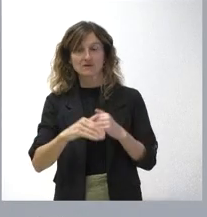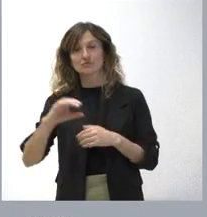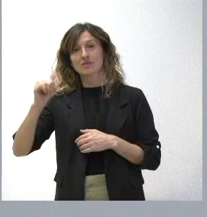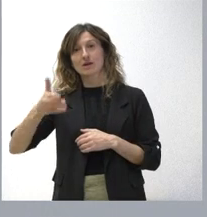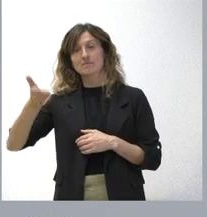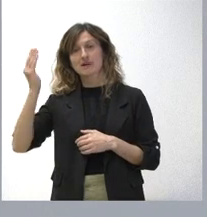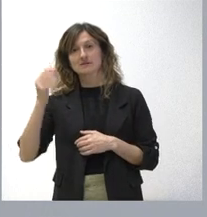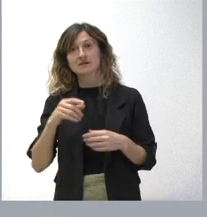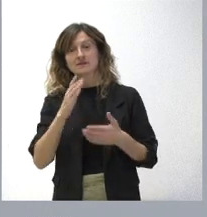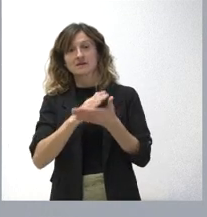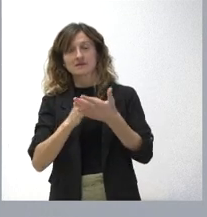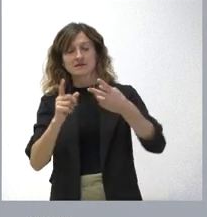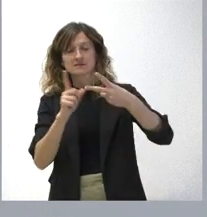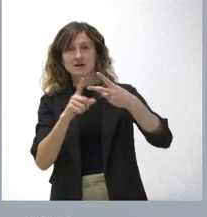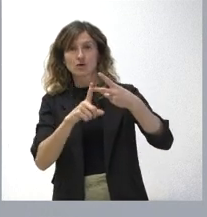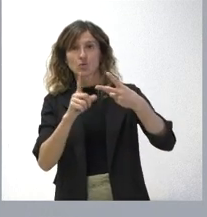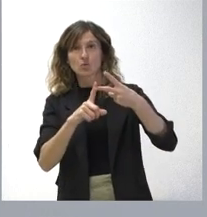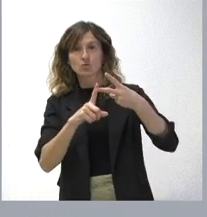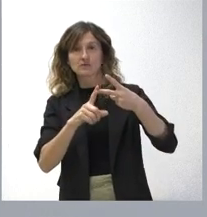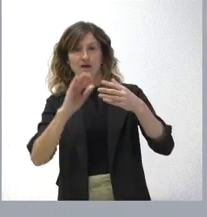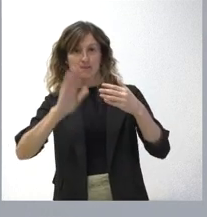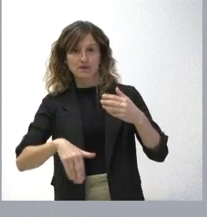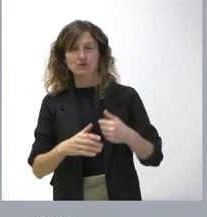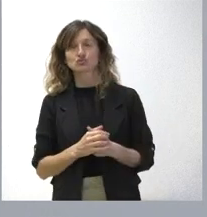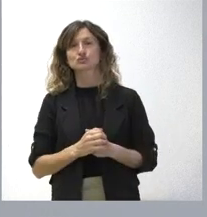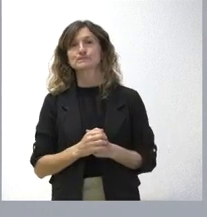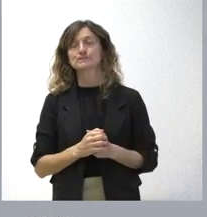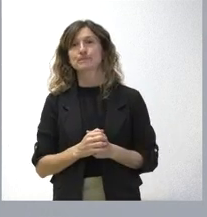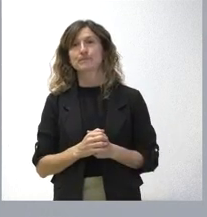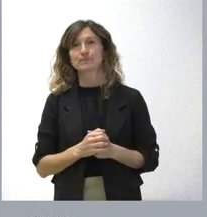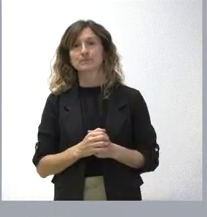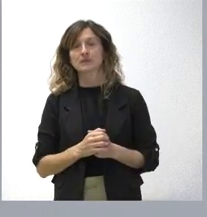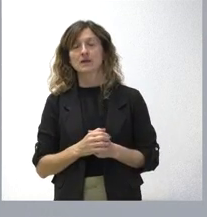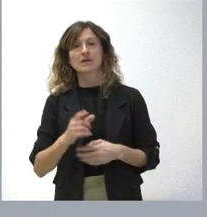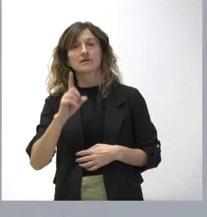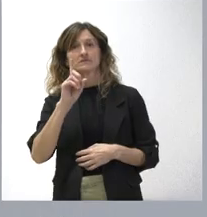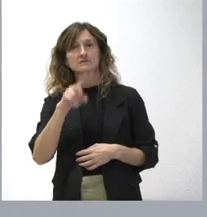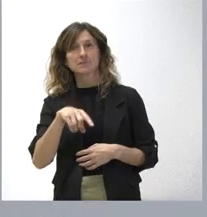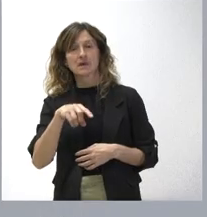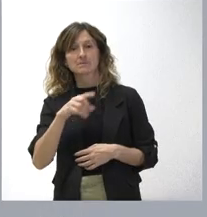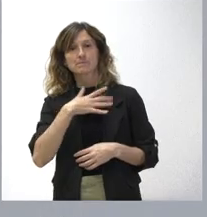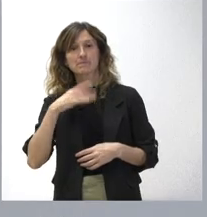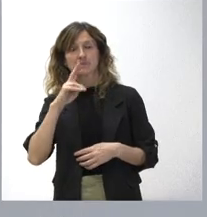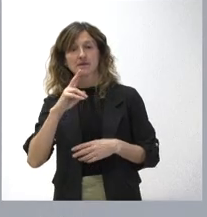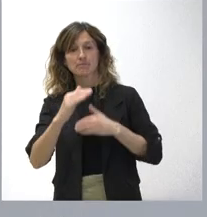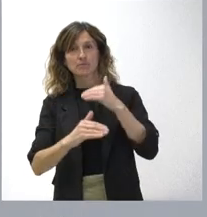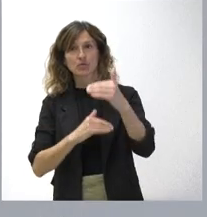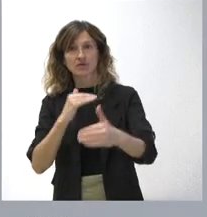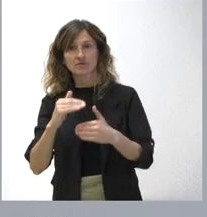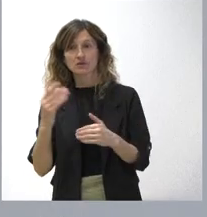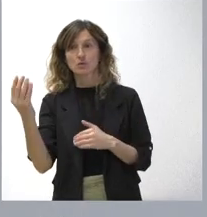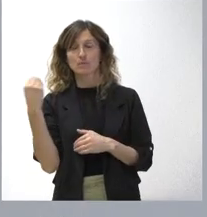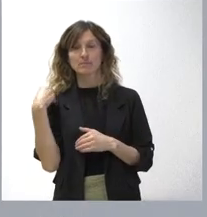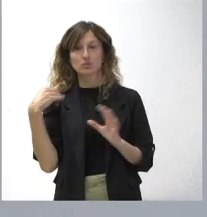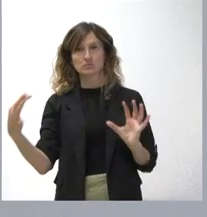comunidad autónoma en este momento menos inflaccionista. Y, además, hemos iniciado un procedimiento –y esto tiene que ver con la pregunta que